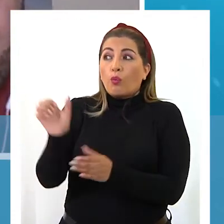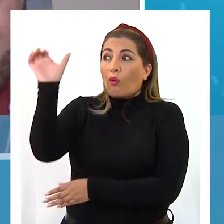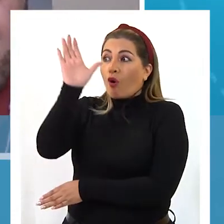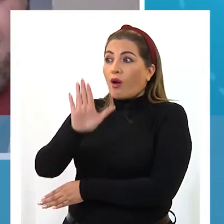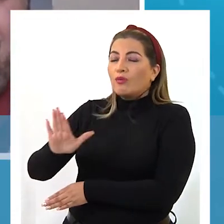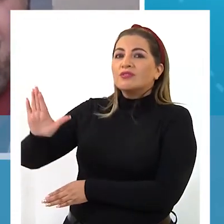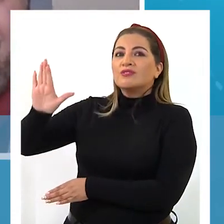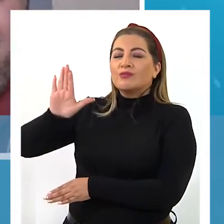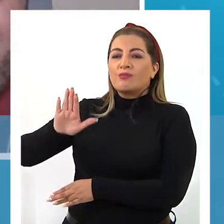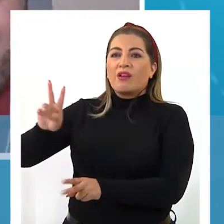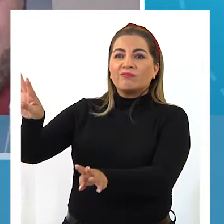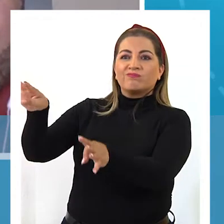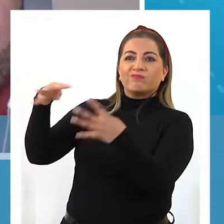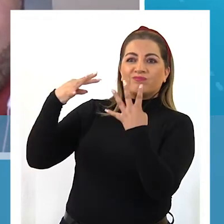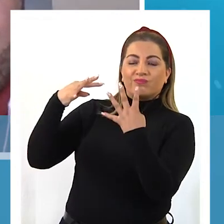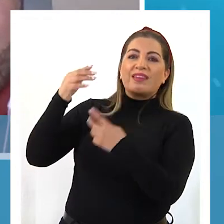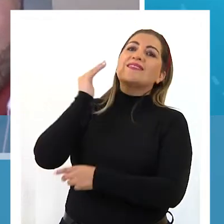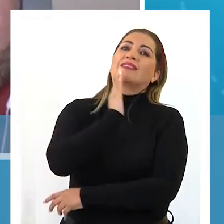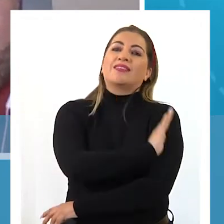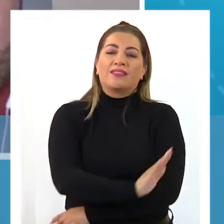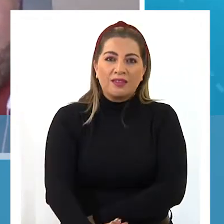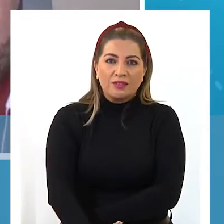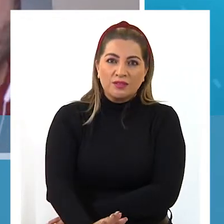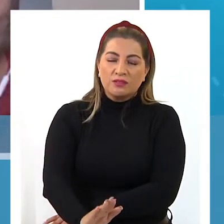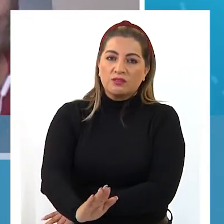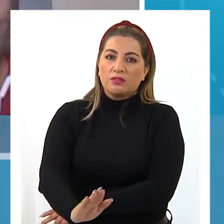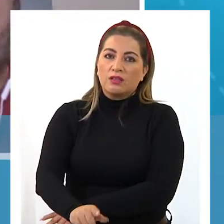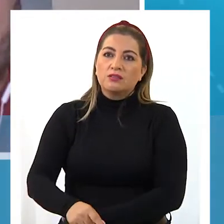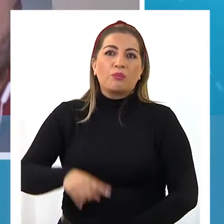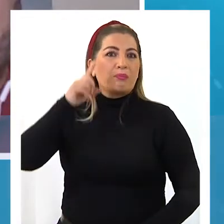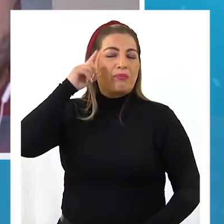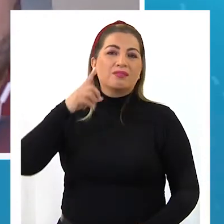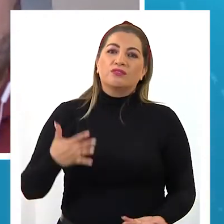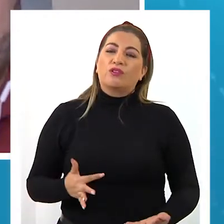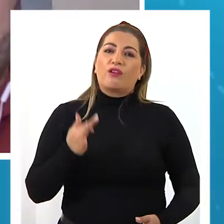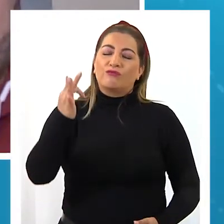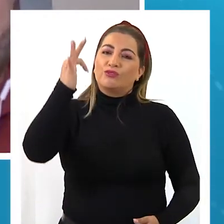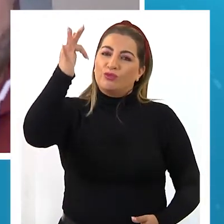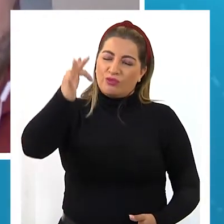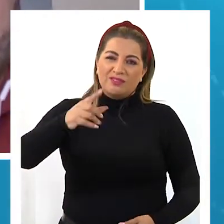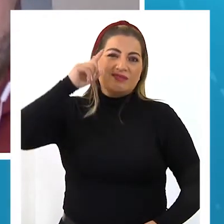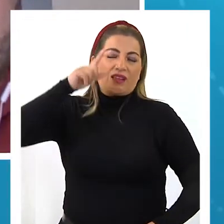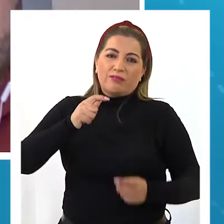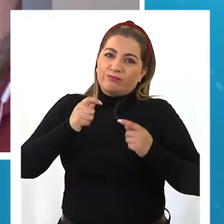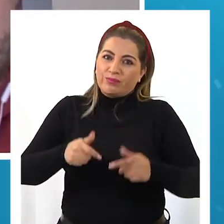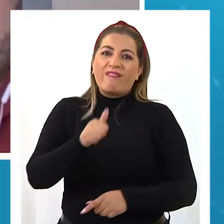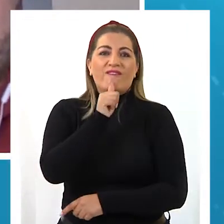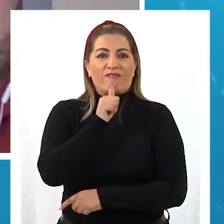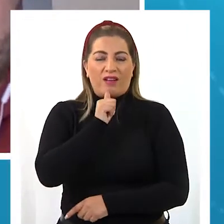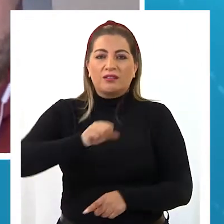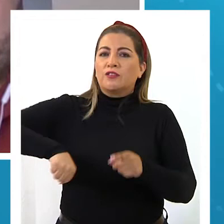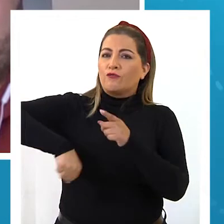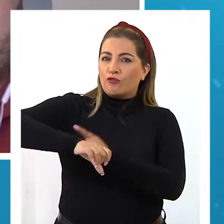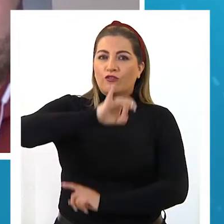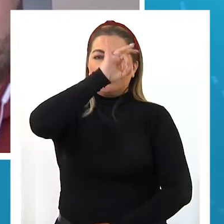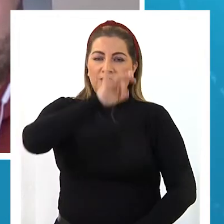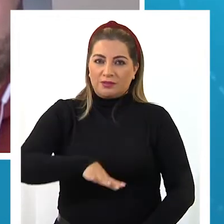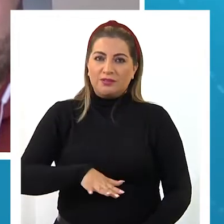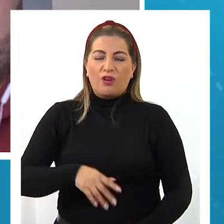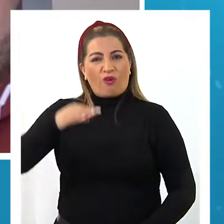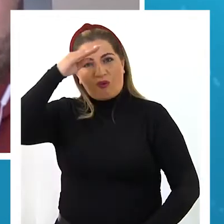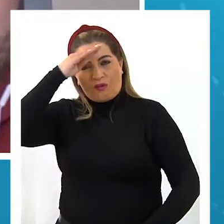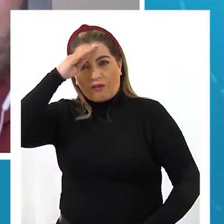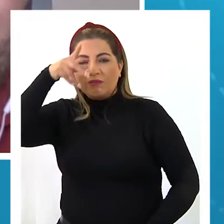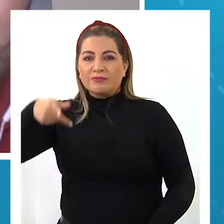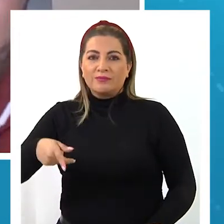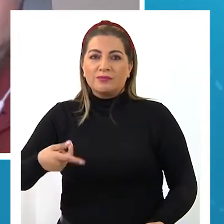o de afuera están invirtiendo en niños que saben que en alguna oportunidad van a ser promesas. Entonces, yo creo que eso le falta al fútbol chileno. Creerse un poquito más en el